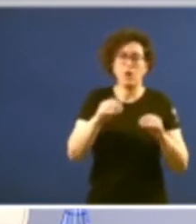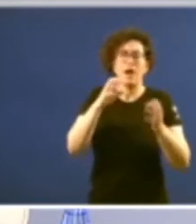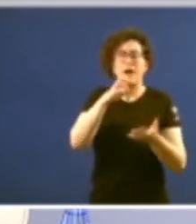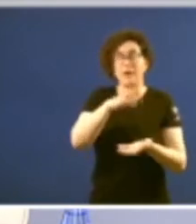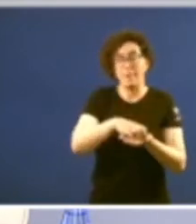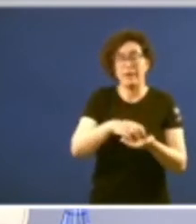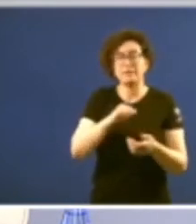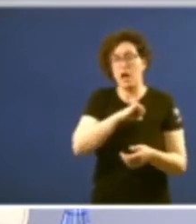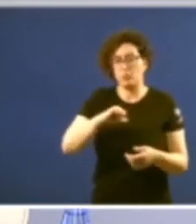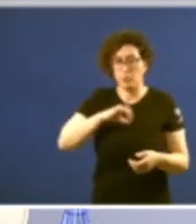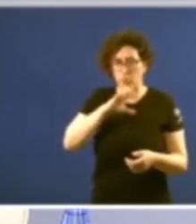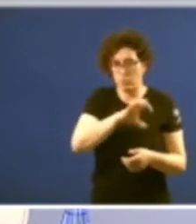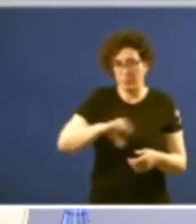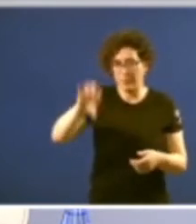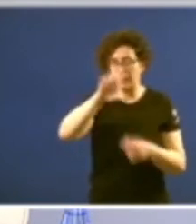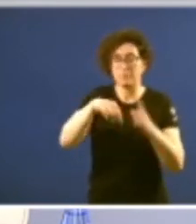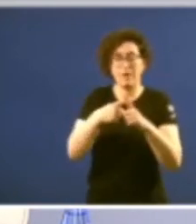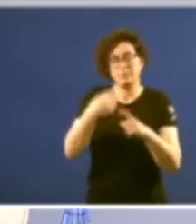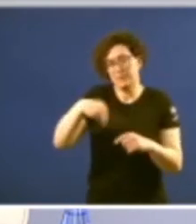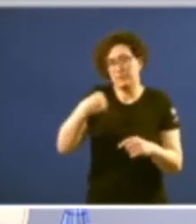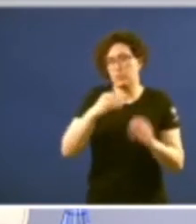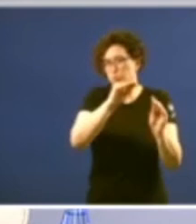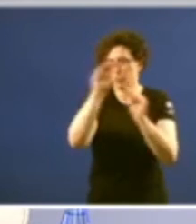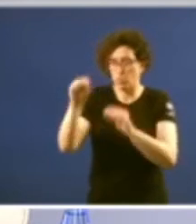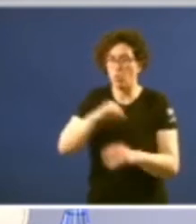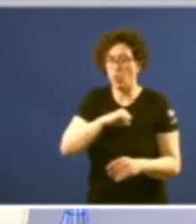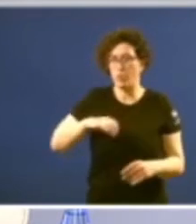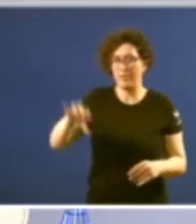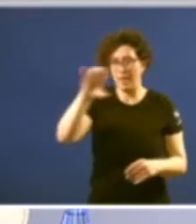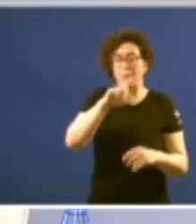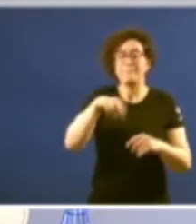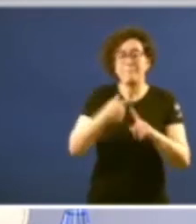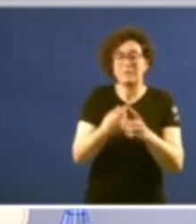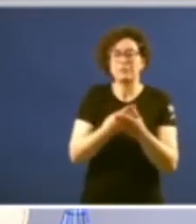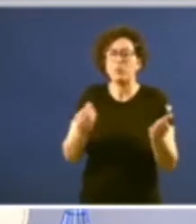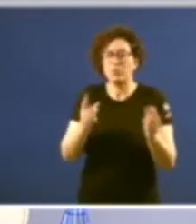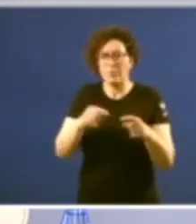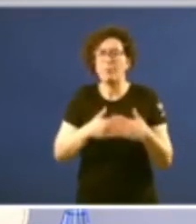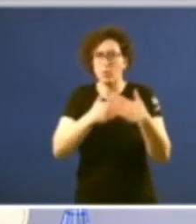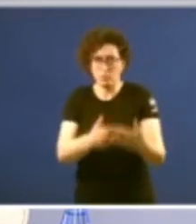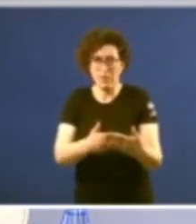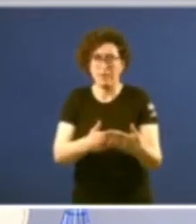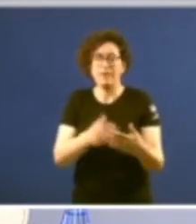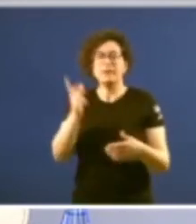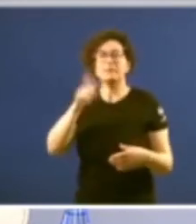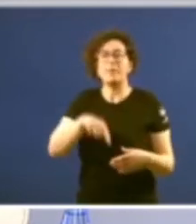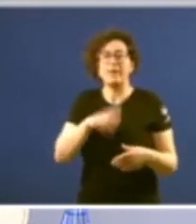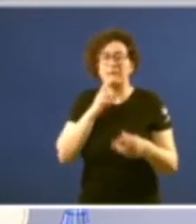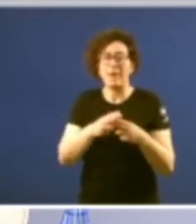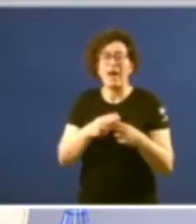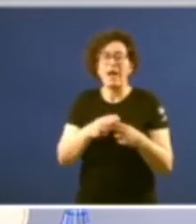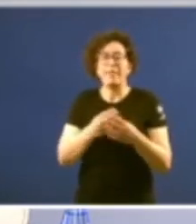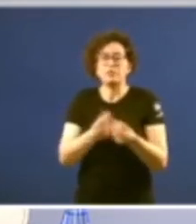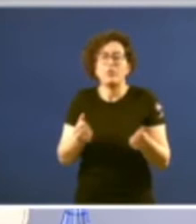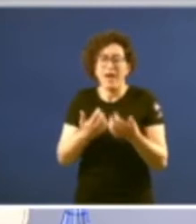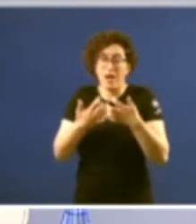respectivos presidentes das comunidades senón tamén e decir a disolución voluntaria senón tamén a disolución automática